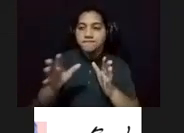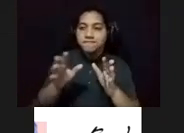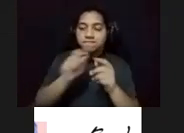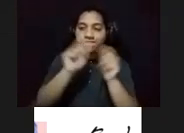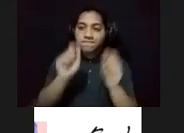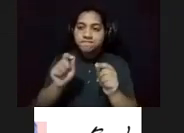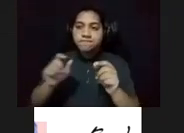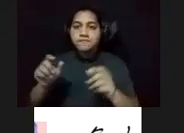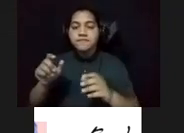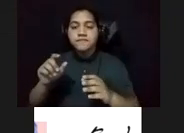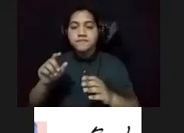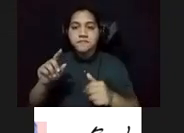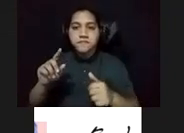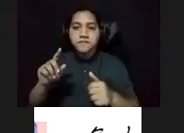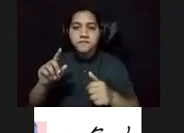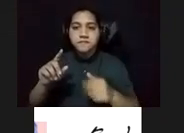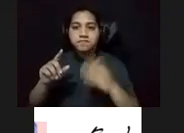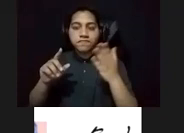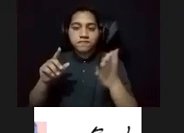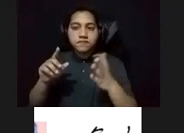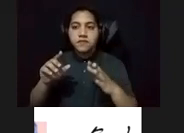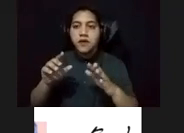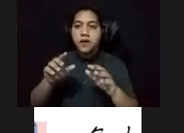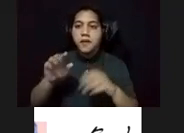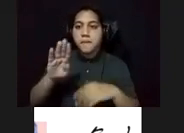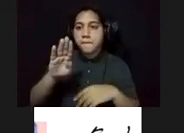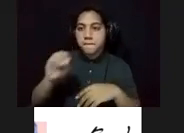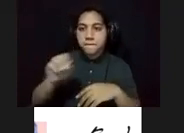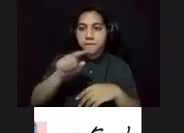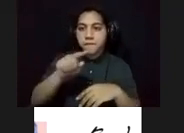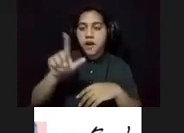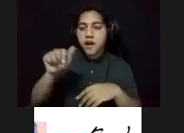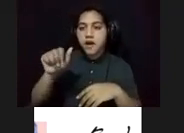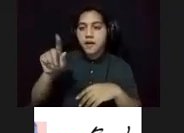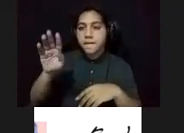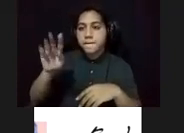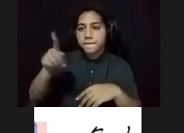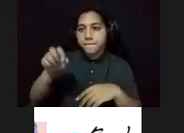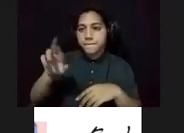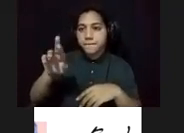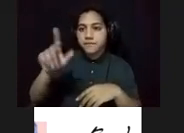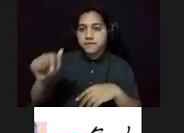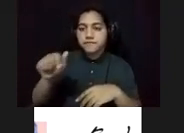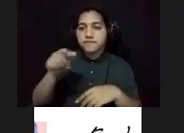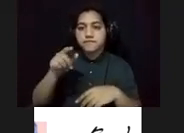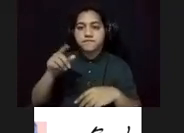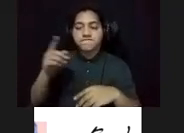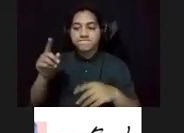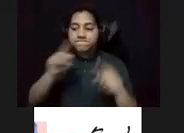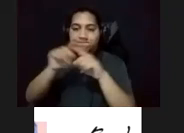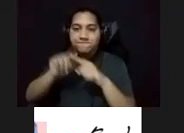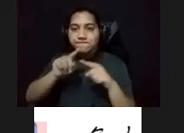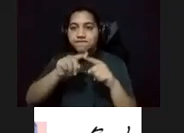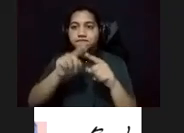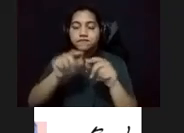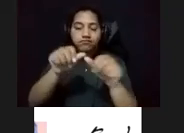encuentro con la ciudad fue desde el barrio de La Perla y en su legado visual registra varias escenas